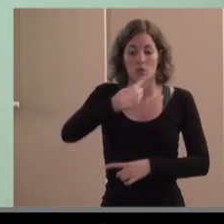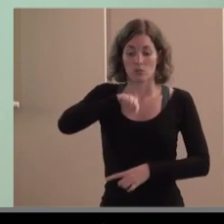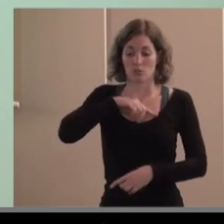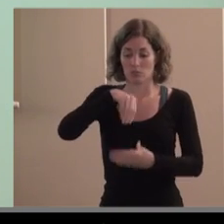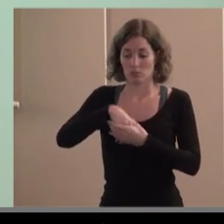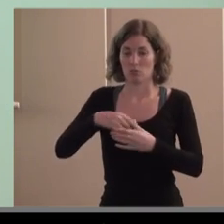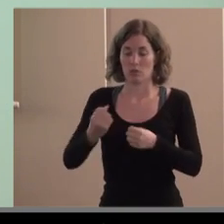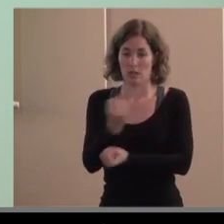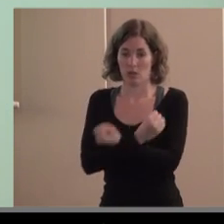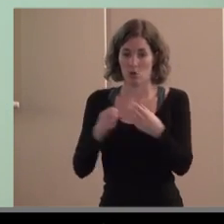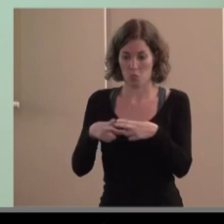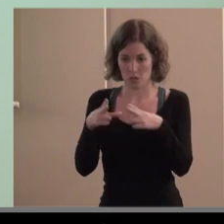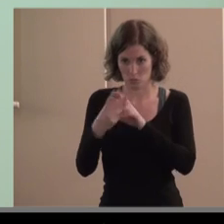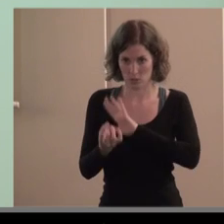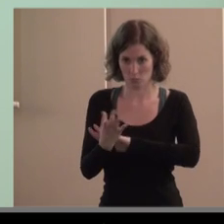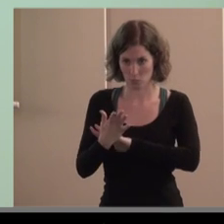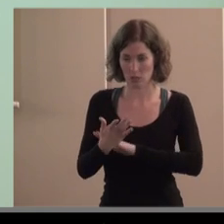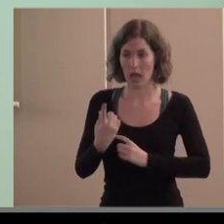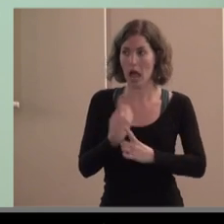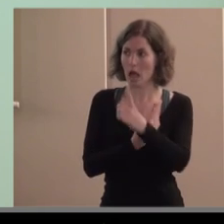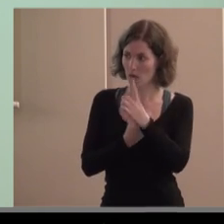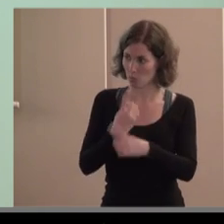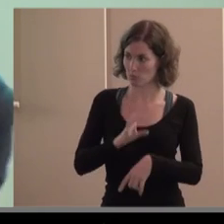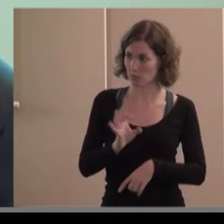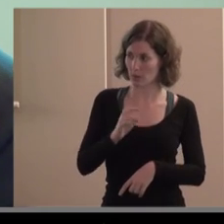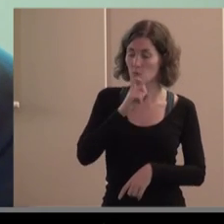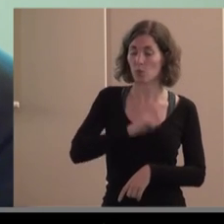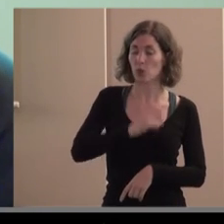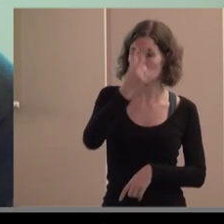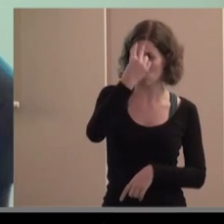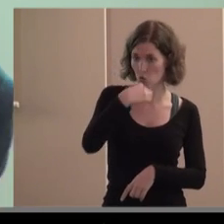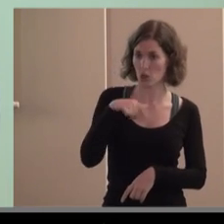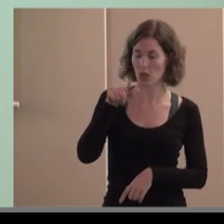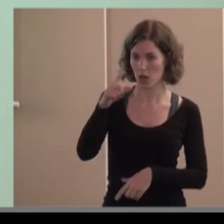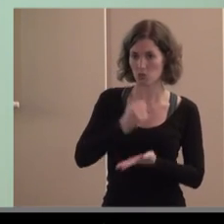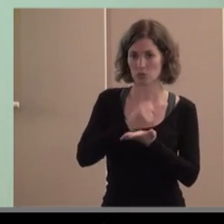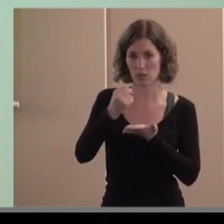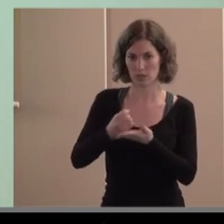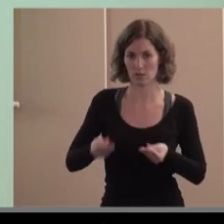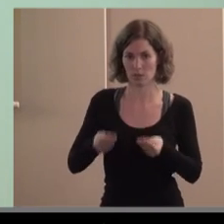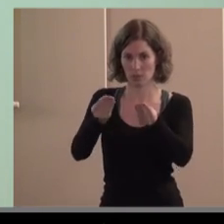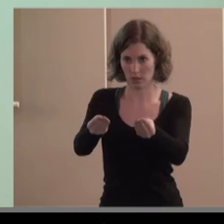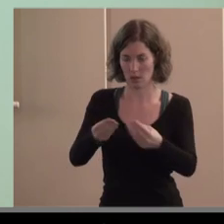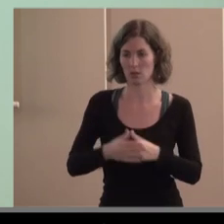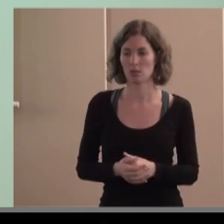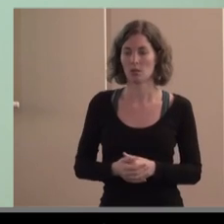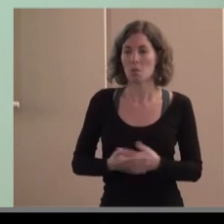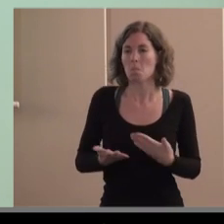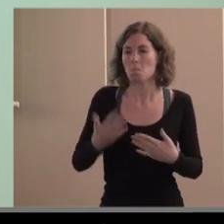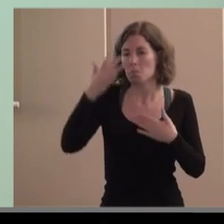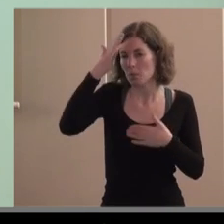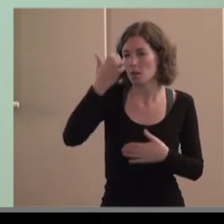economía social y algunas desde la propia fundación 11 ya se está generando alguna sería posible llegar a una